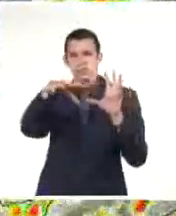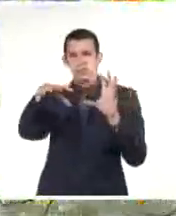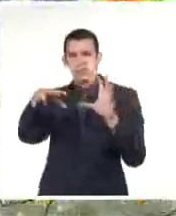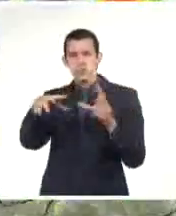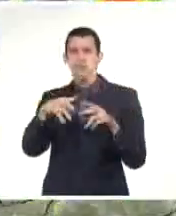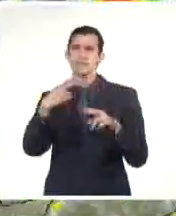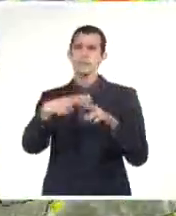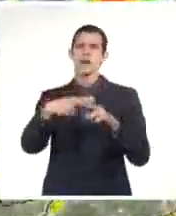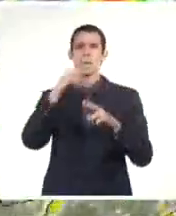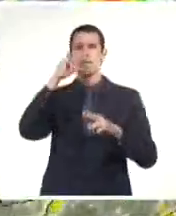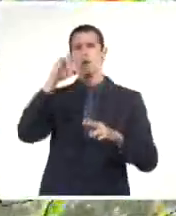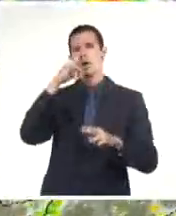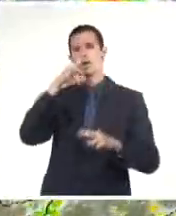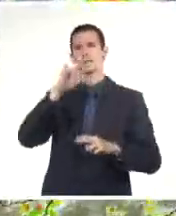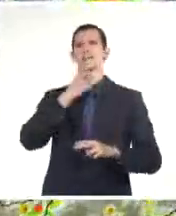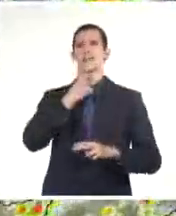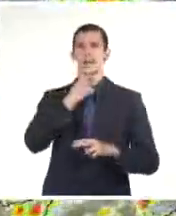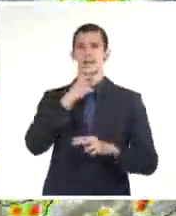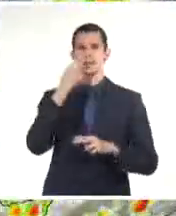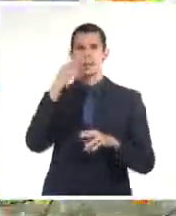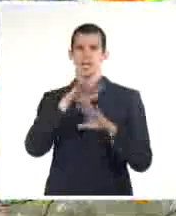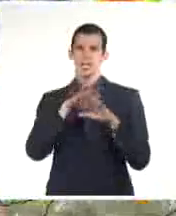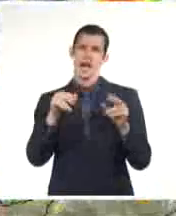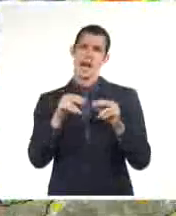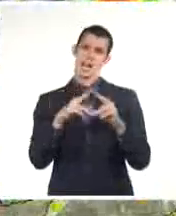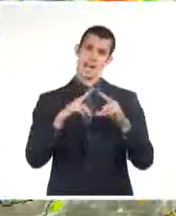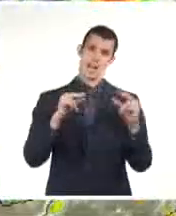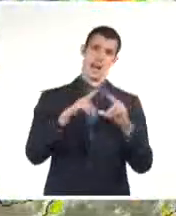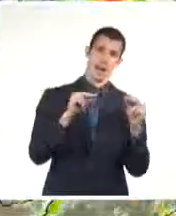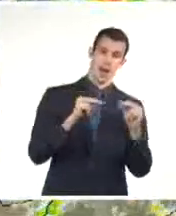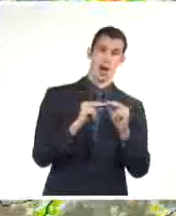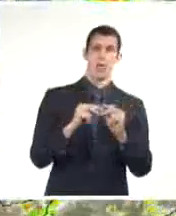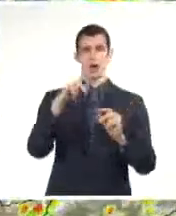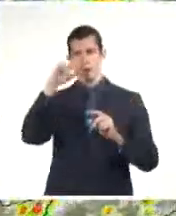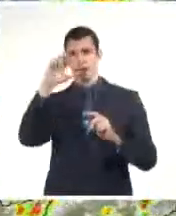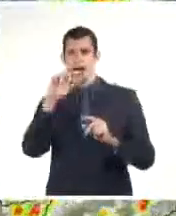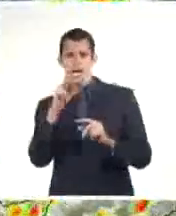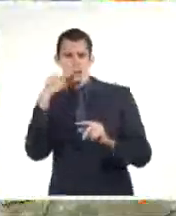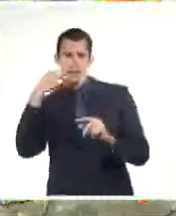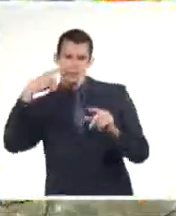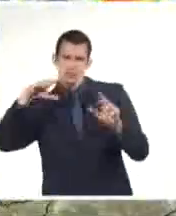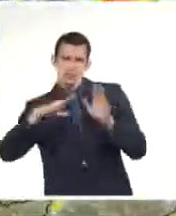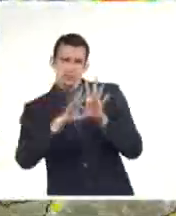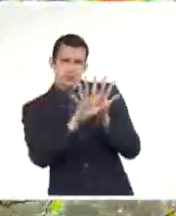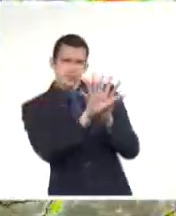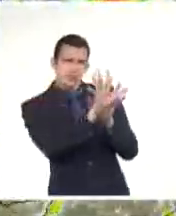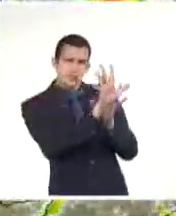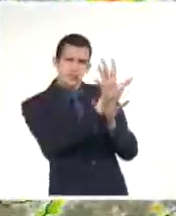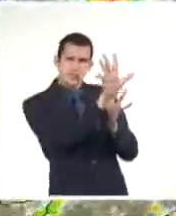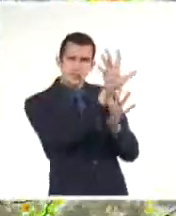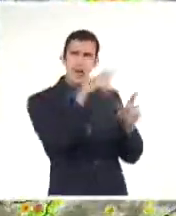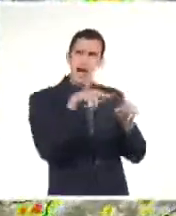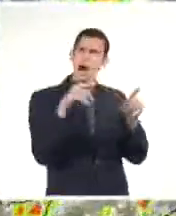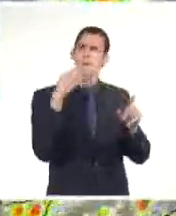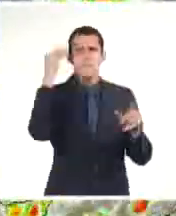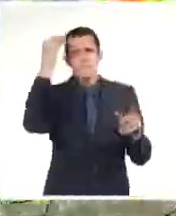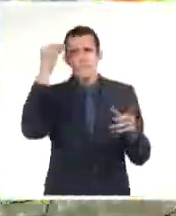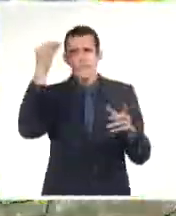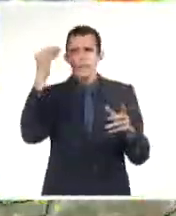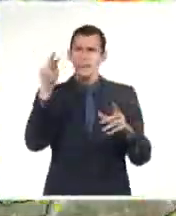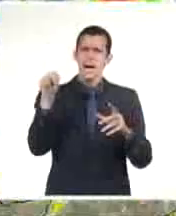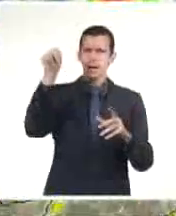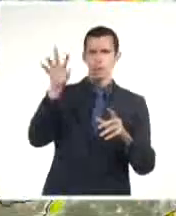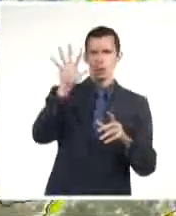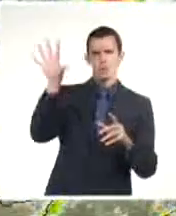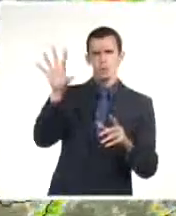cruzó por la zona fronteriza entre Nicaragua y Costa Rica, salió al Pacífico, ahora se va a desarrollar más. Tenemos al norte